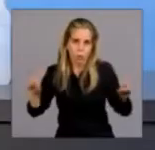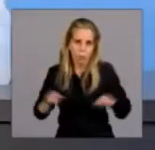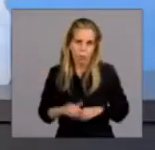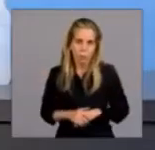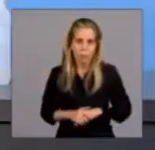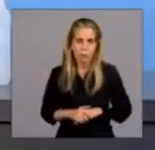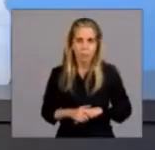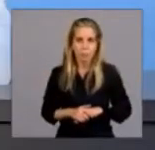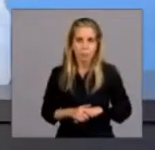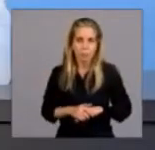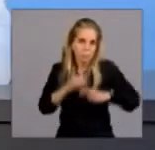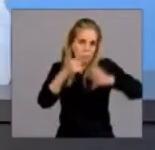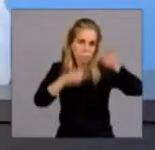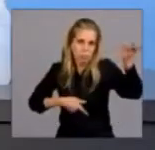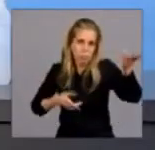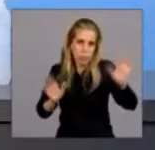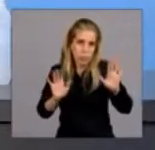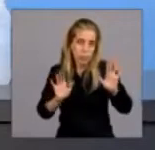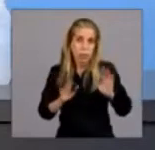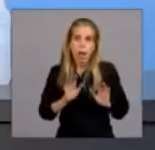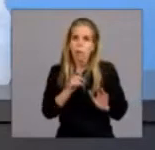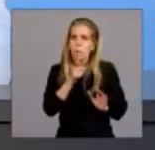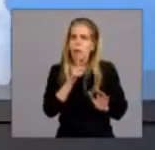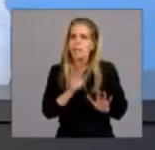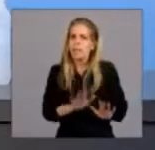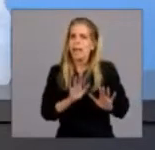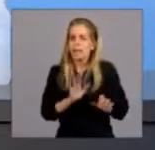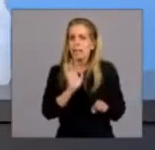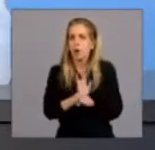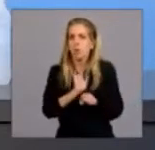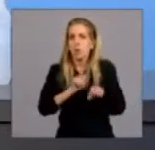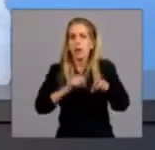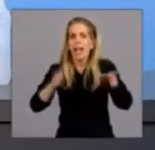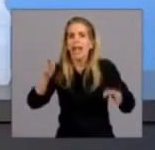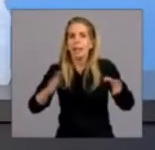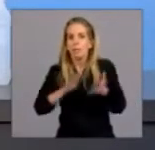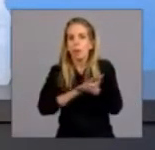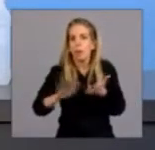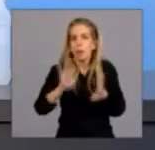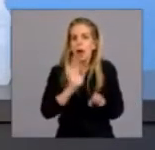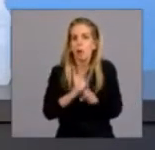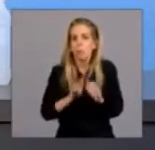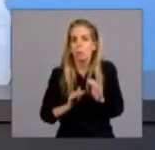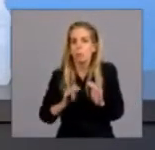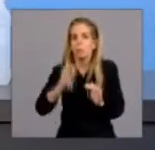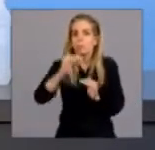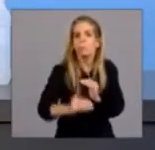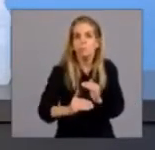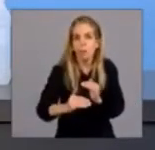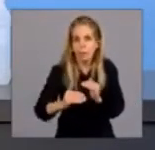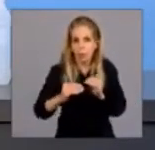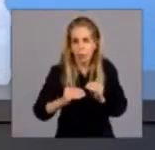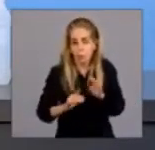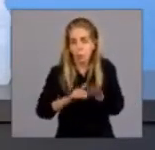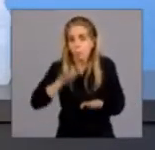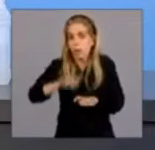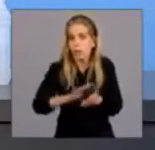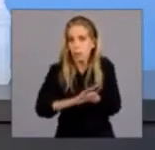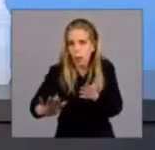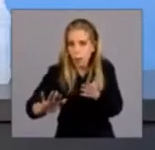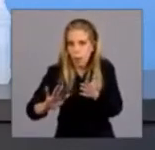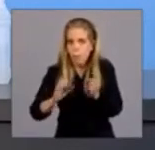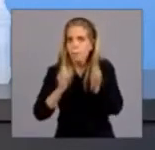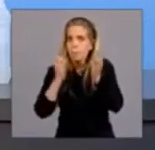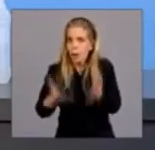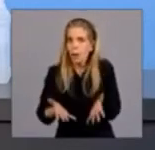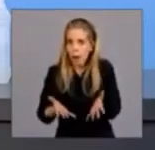Yo creo que estamos dando un nuevo paso que favorece a ayudar